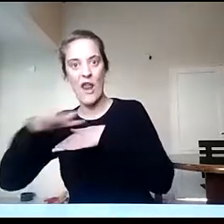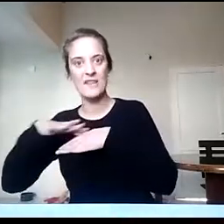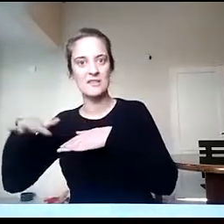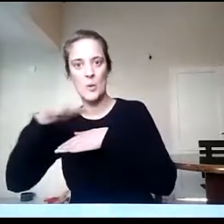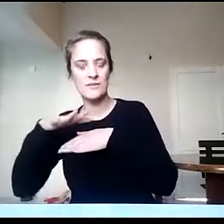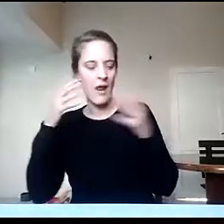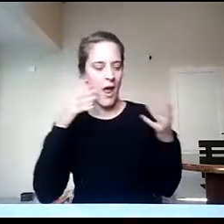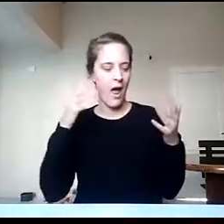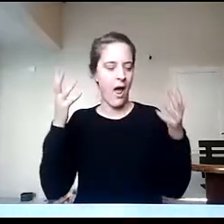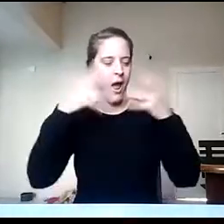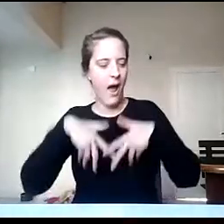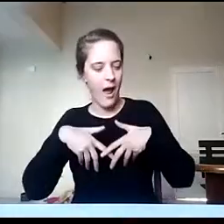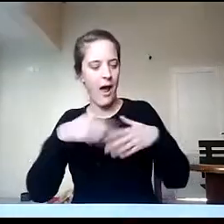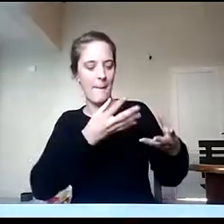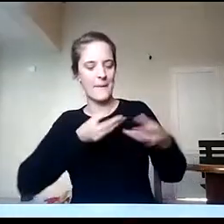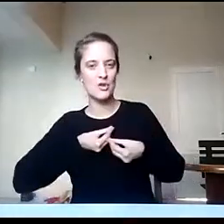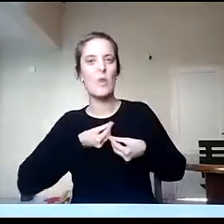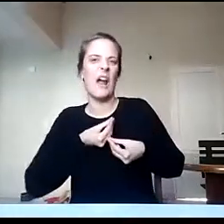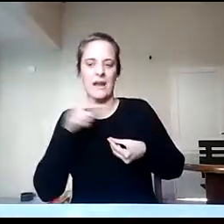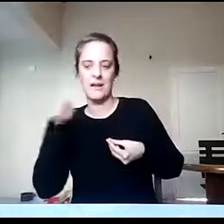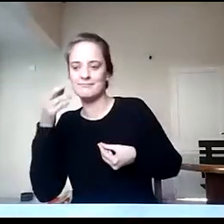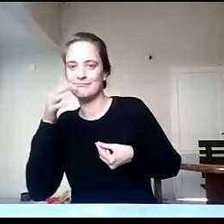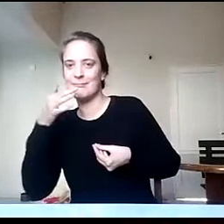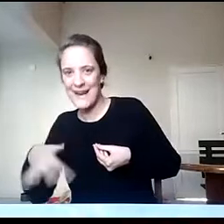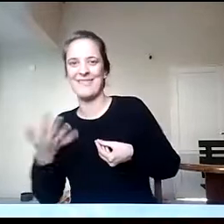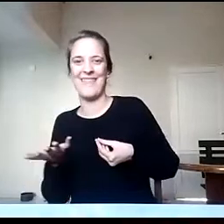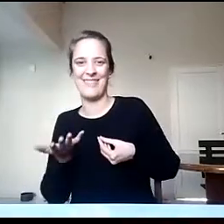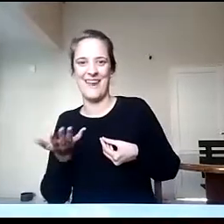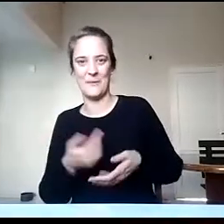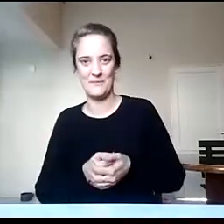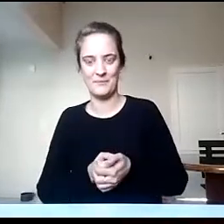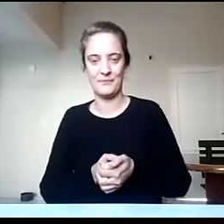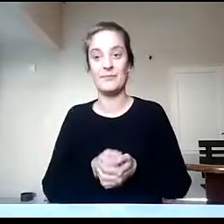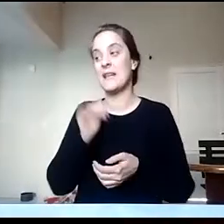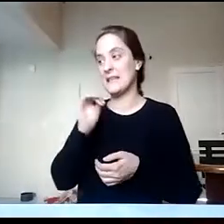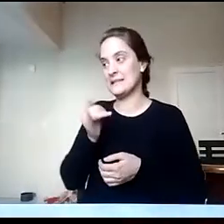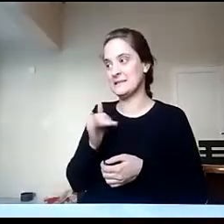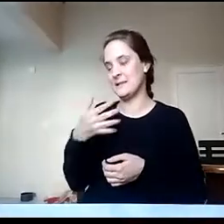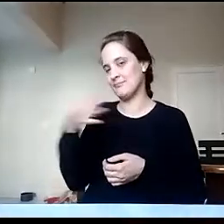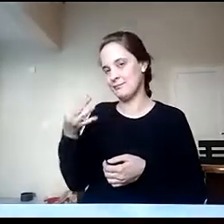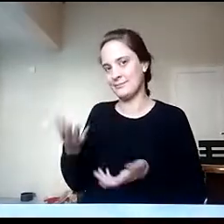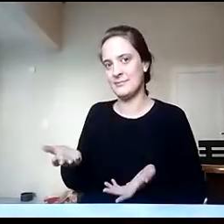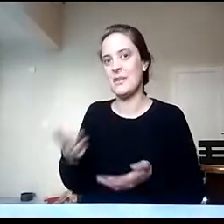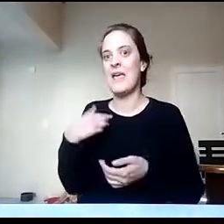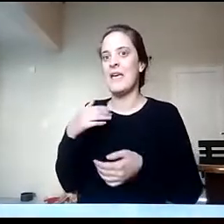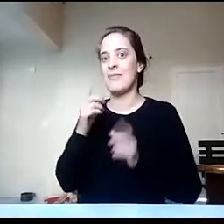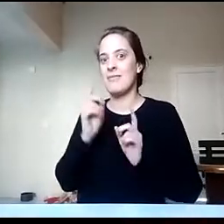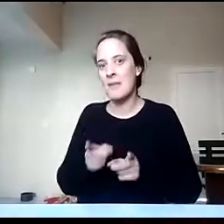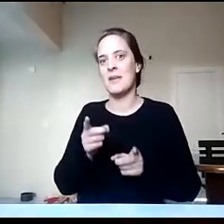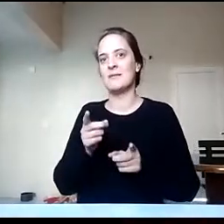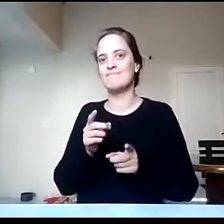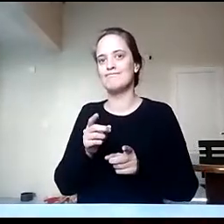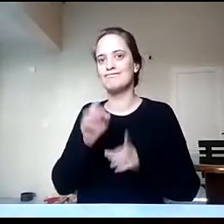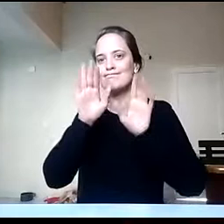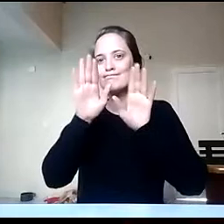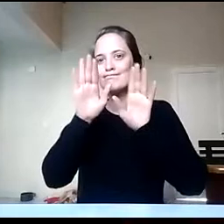Exactamente, esa es la idea. Y también los invitamos, como institución, como instituto, como carrera, a pensar la geografía